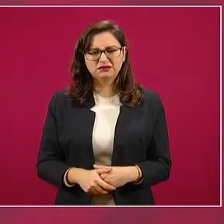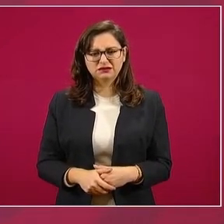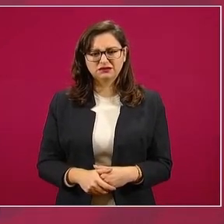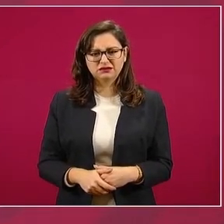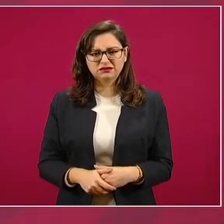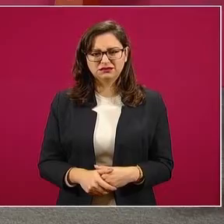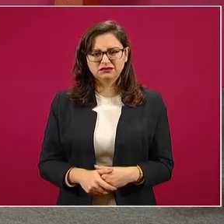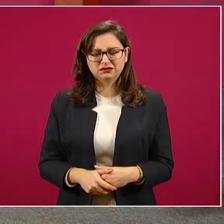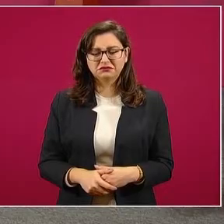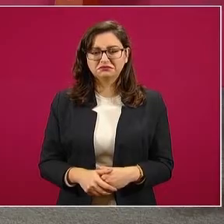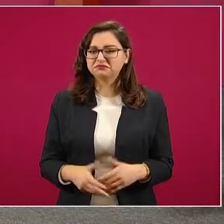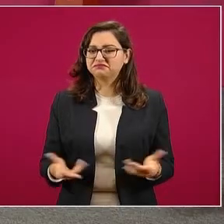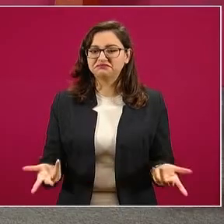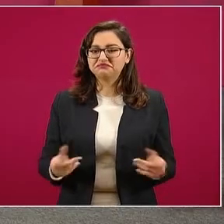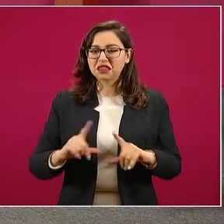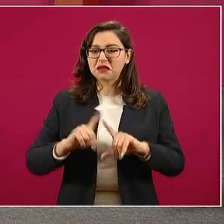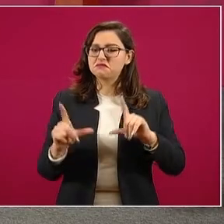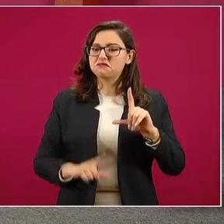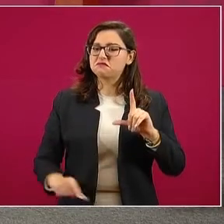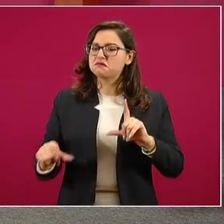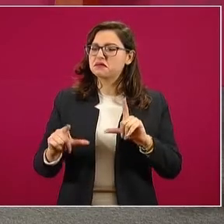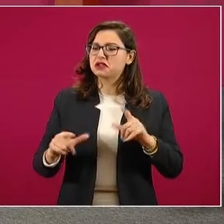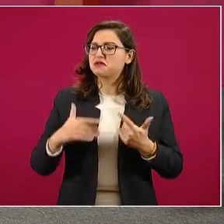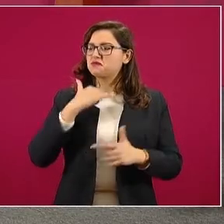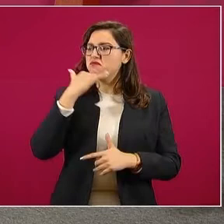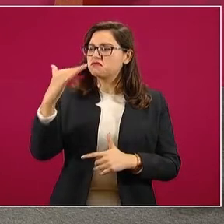¿Cuál es el principal problema de México?